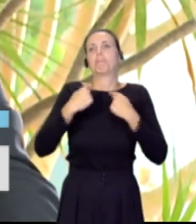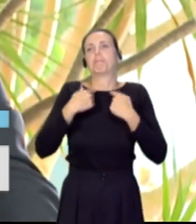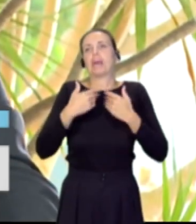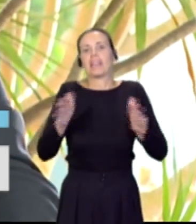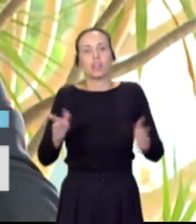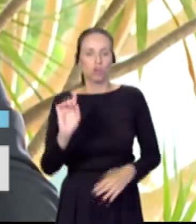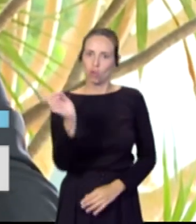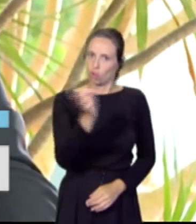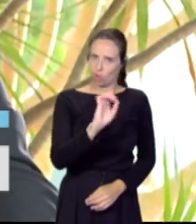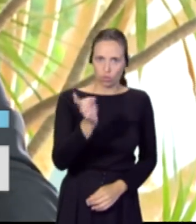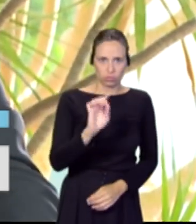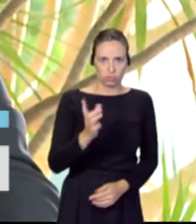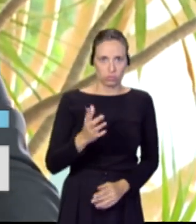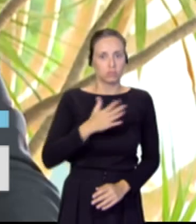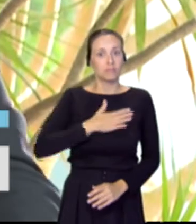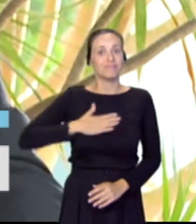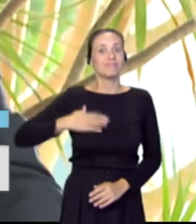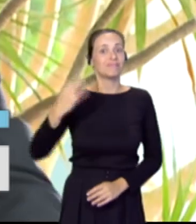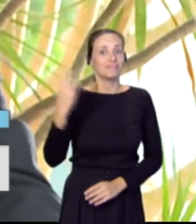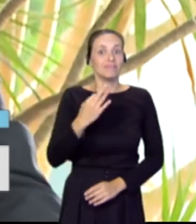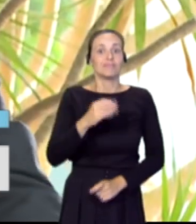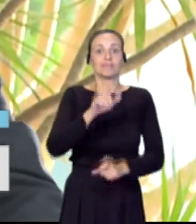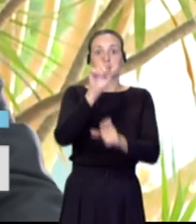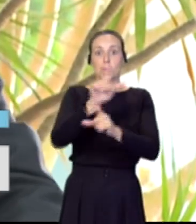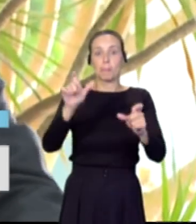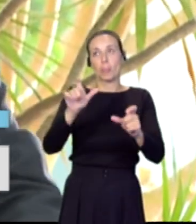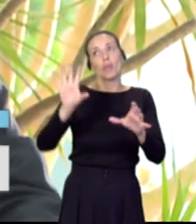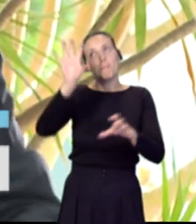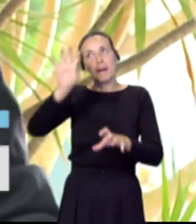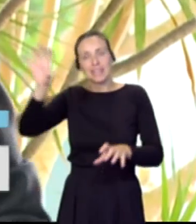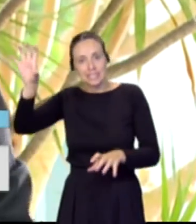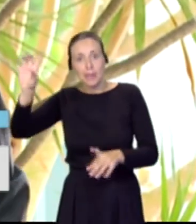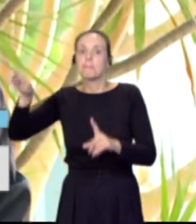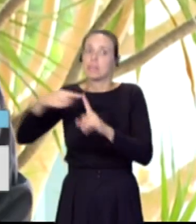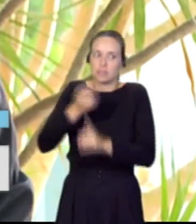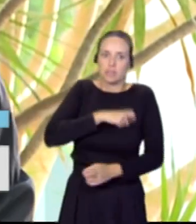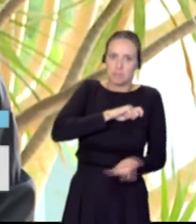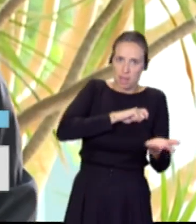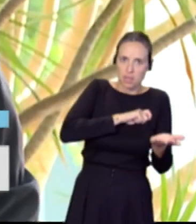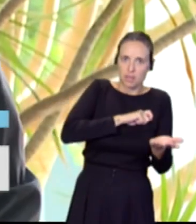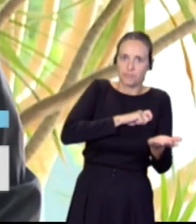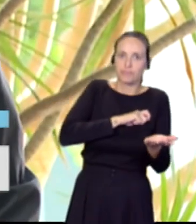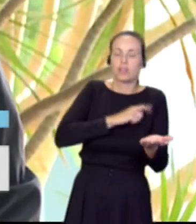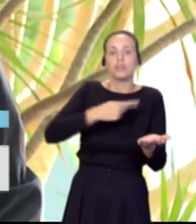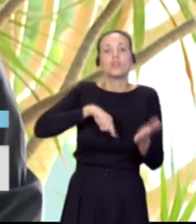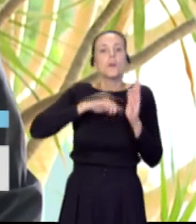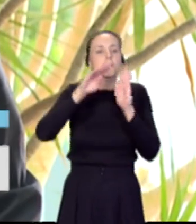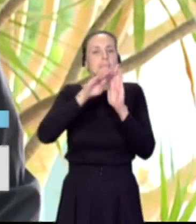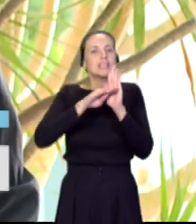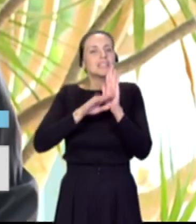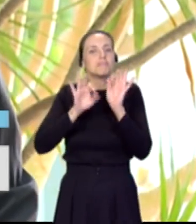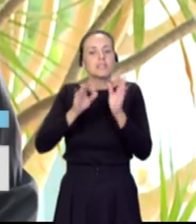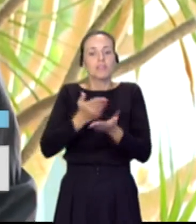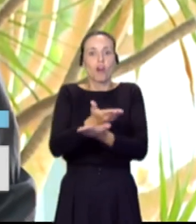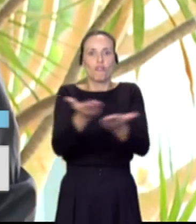ofrecemos a todos nuestros Estados miembros y a España medidas concretas